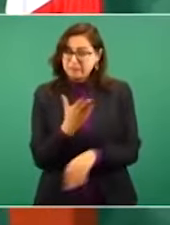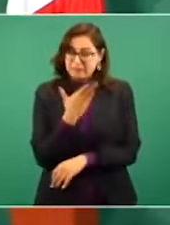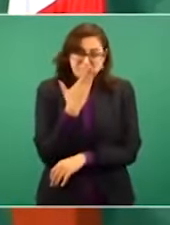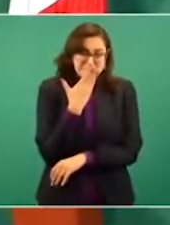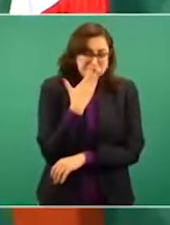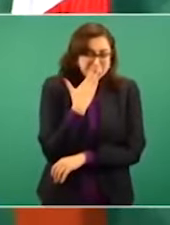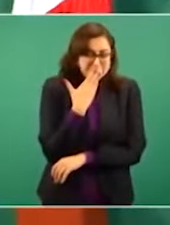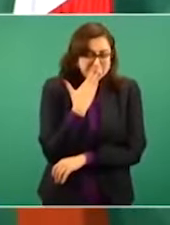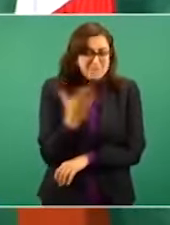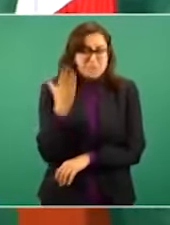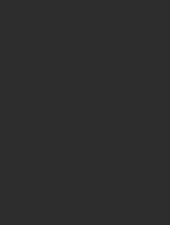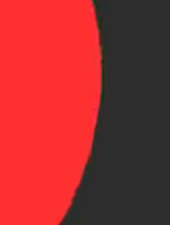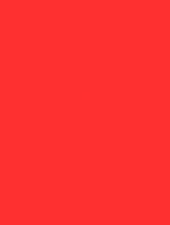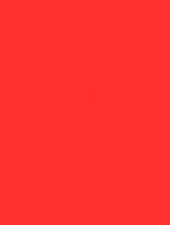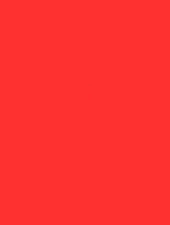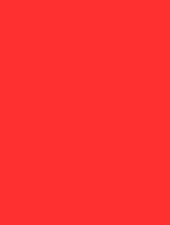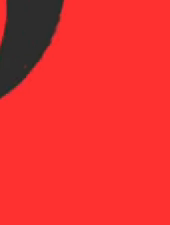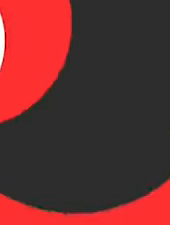tiempo.